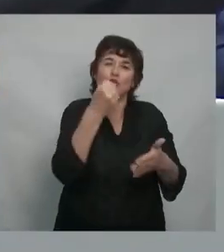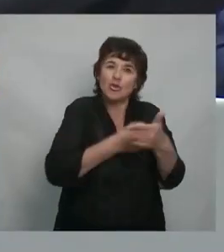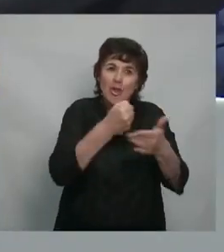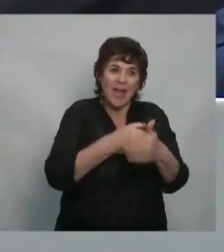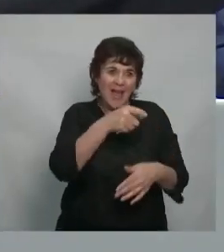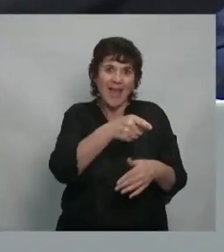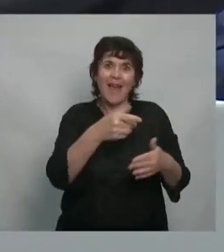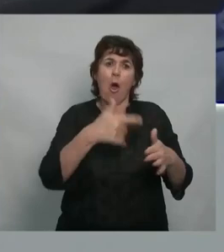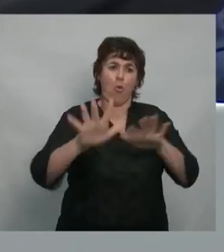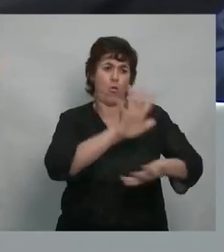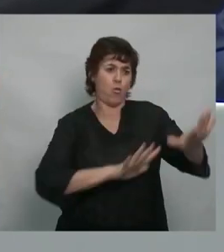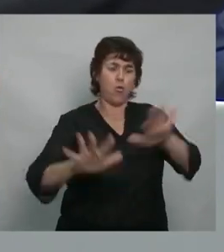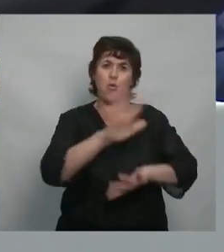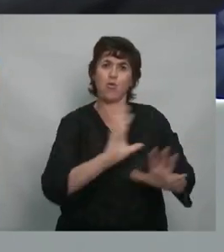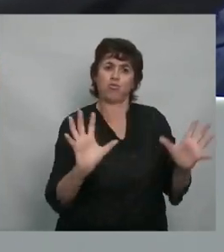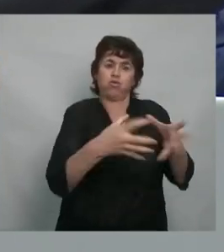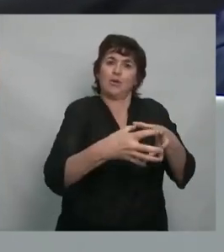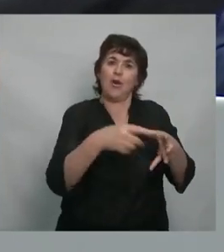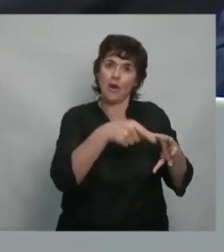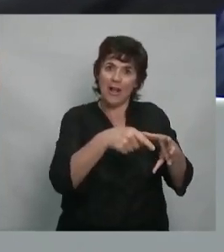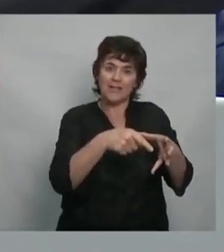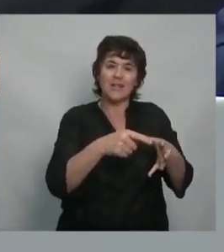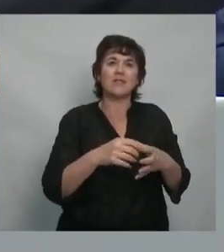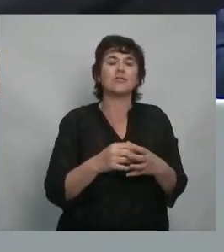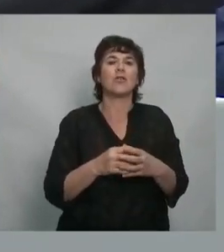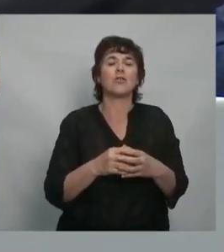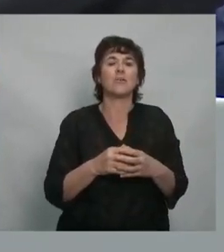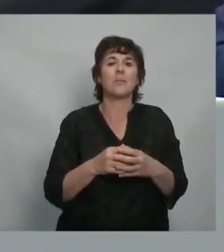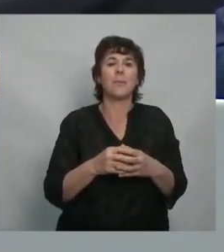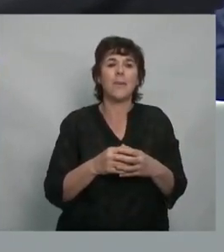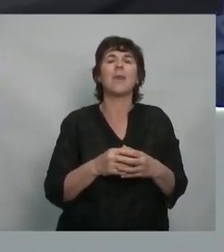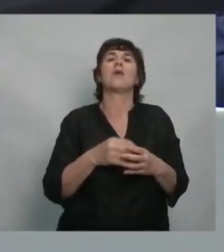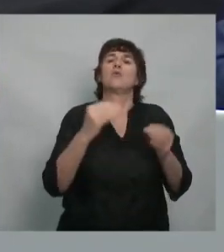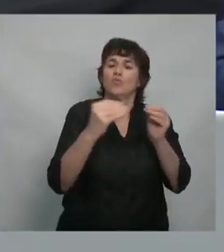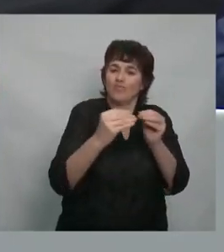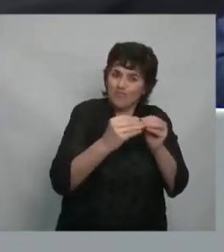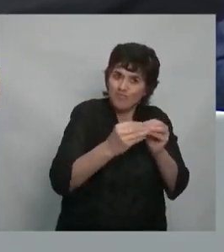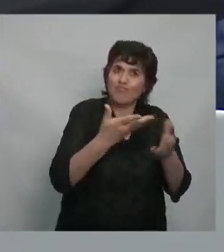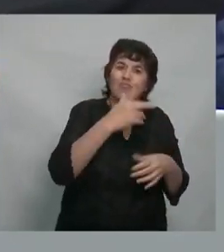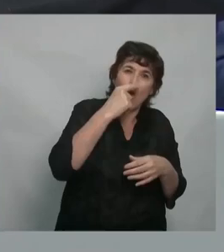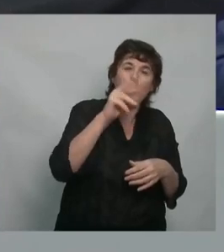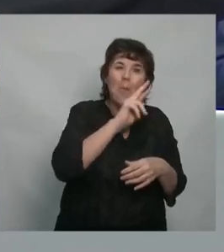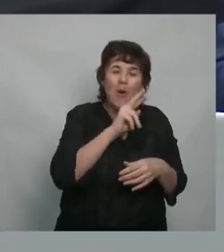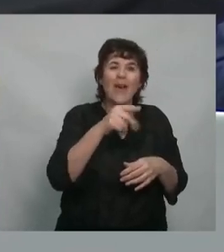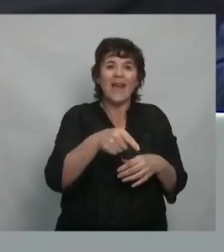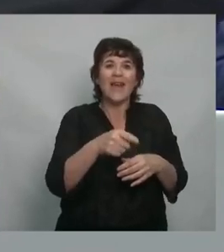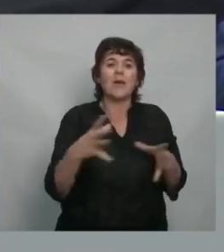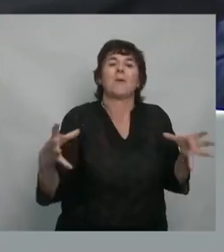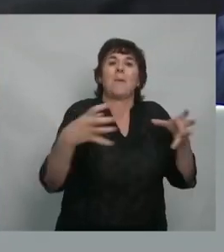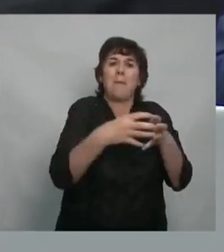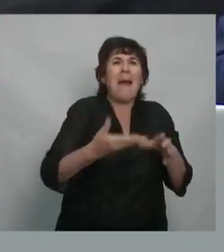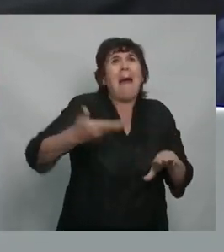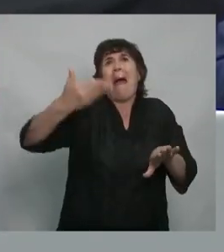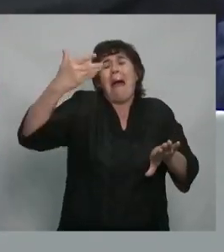organicidad y de organización con sus compañeros y sus compañeras que no tenían ni de